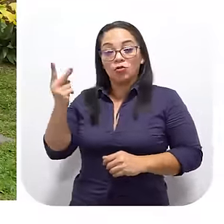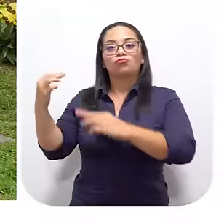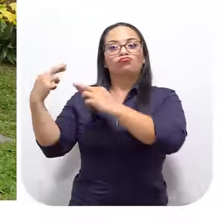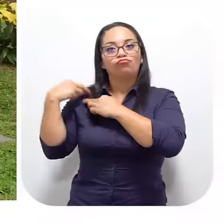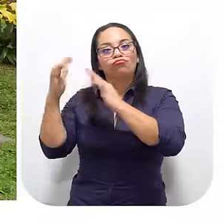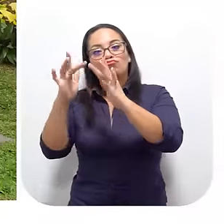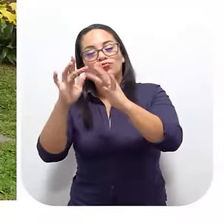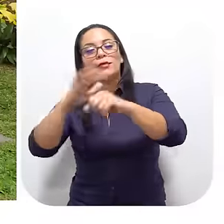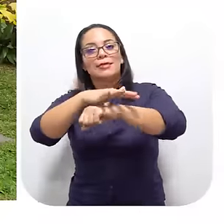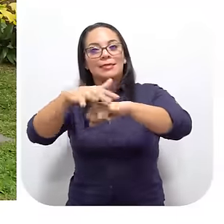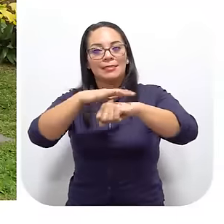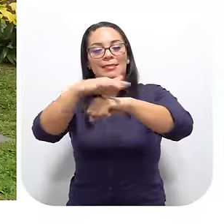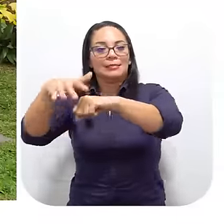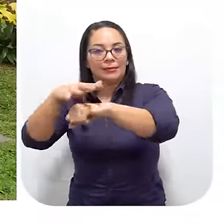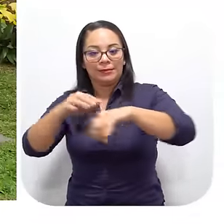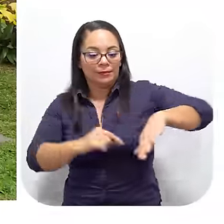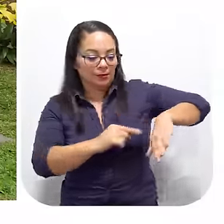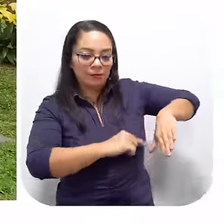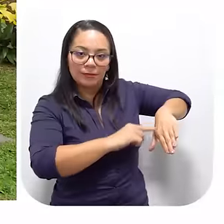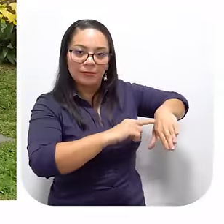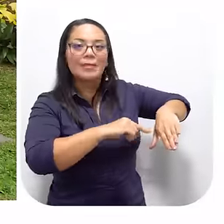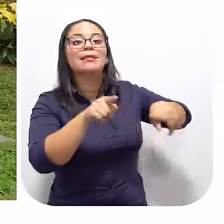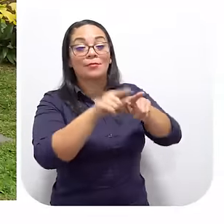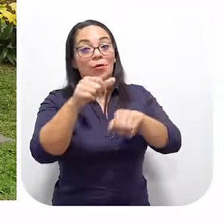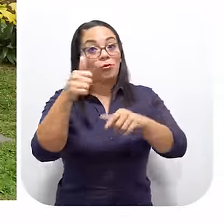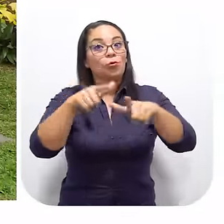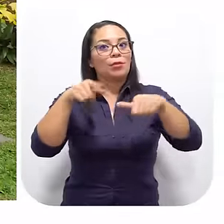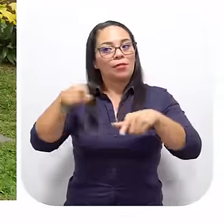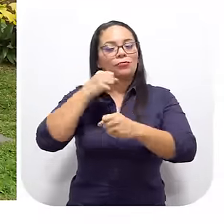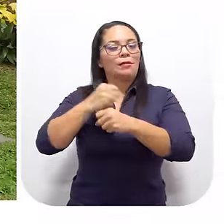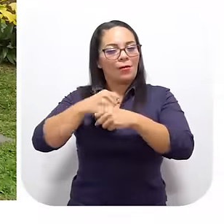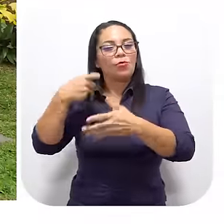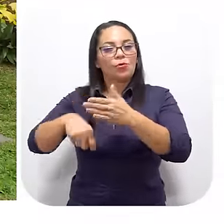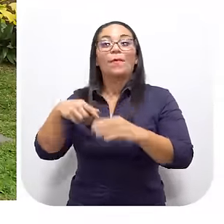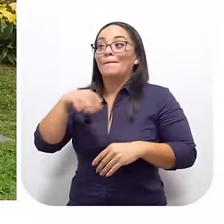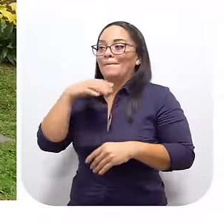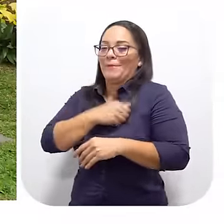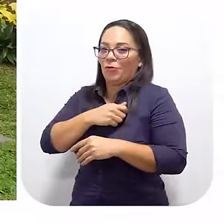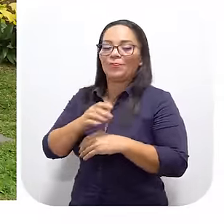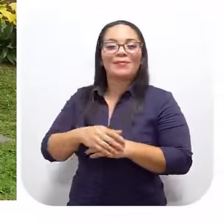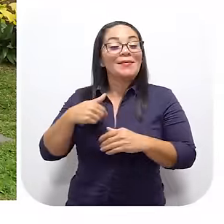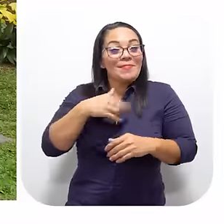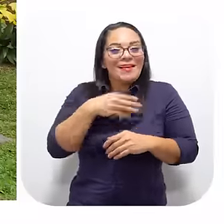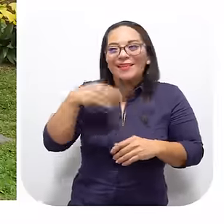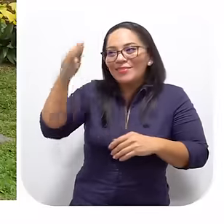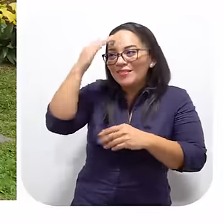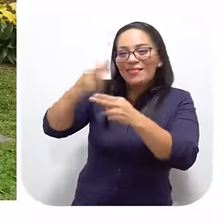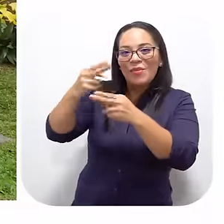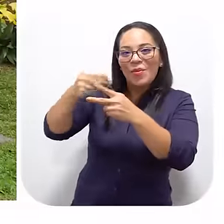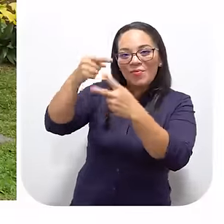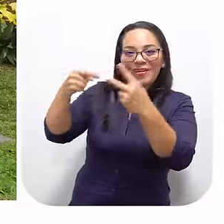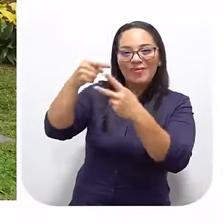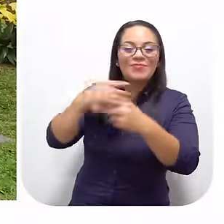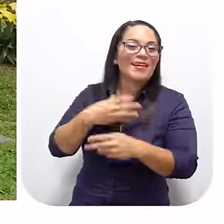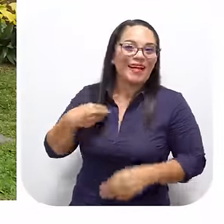Con las islas Las islas de Golfo Entre muchos otros lugares Trabajan muy duro Perdón Don Johnny Y me